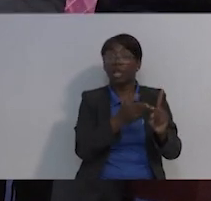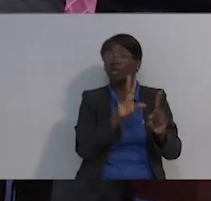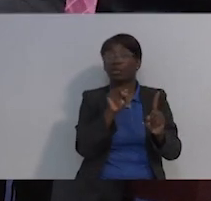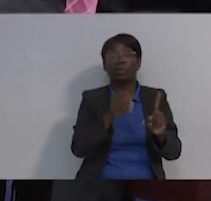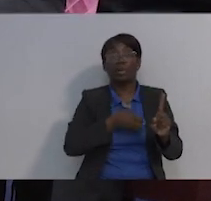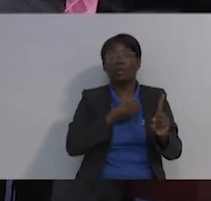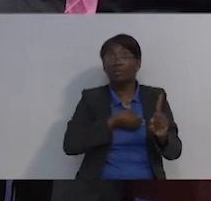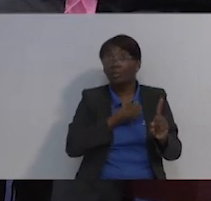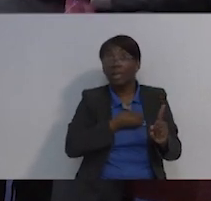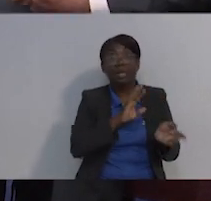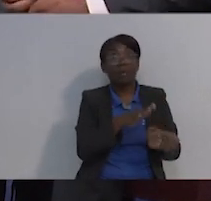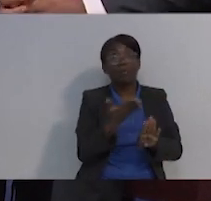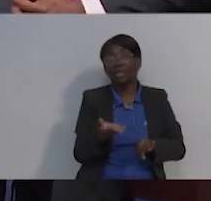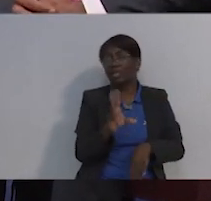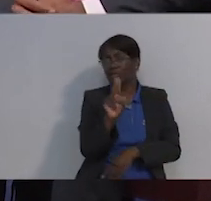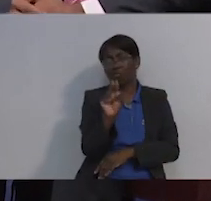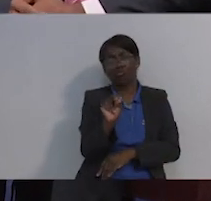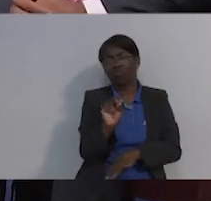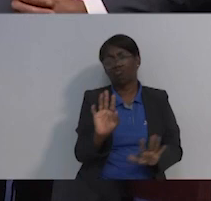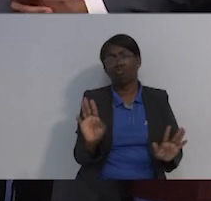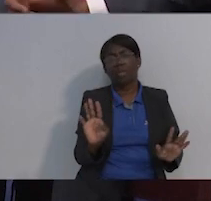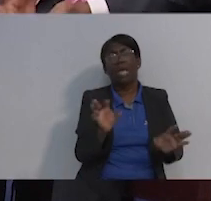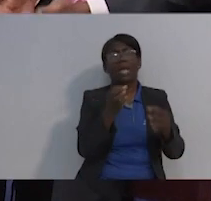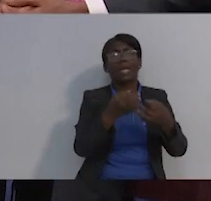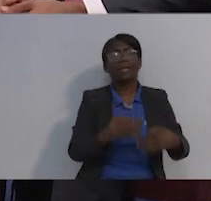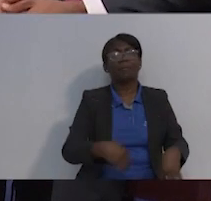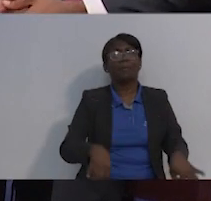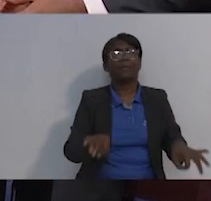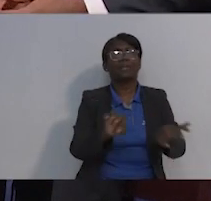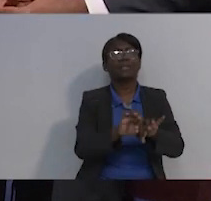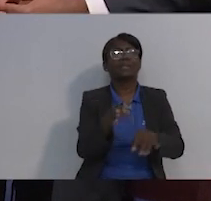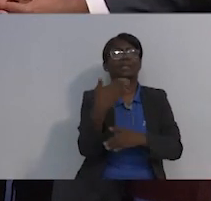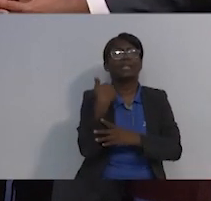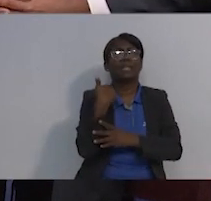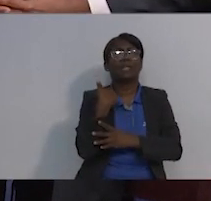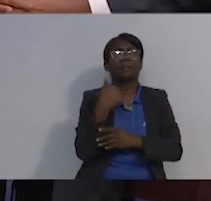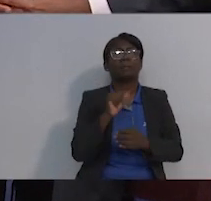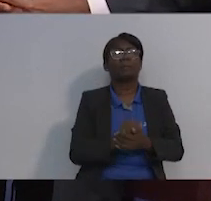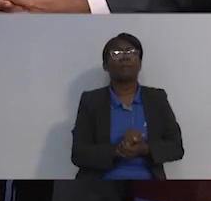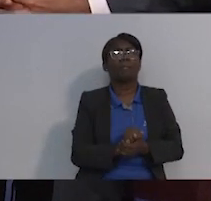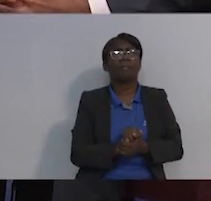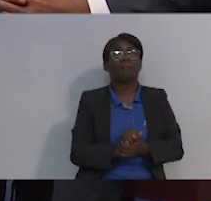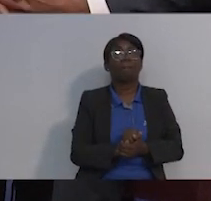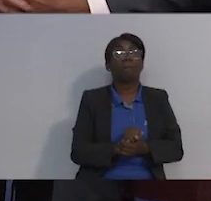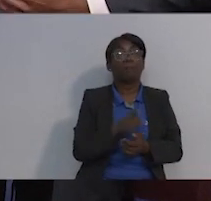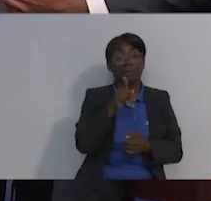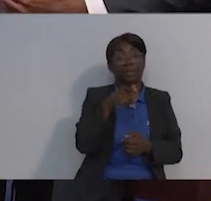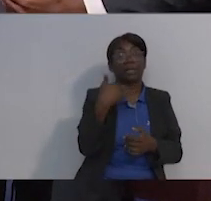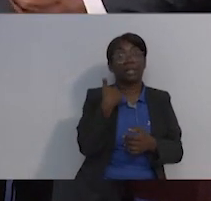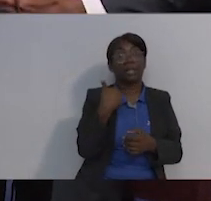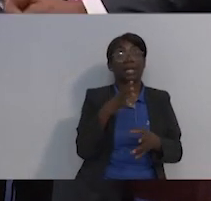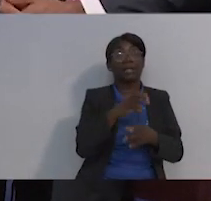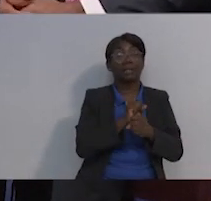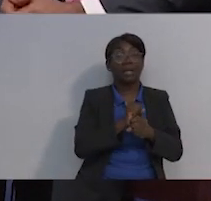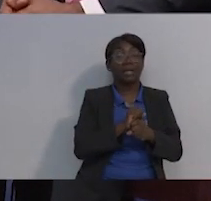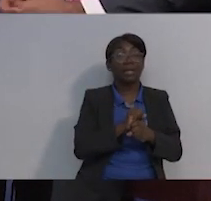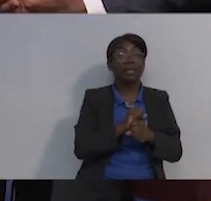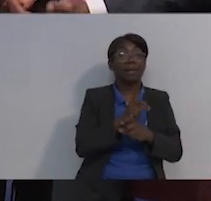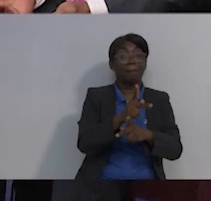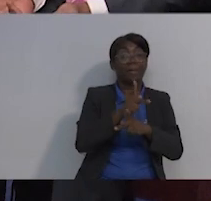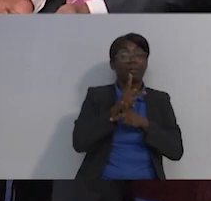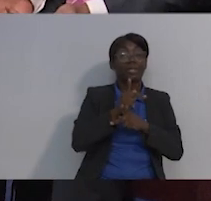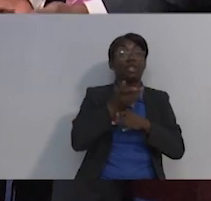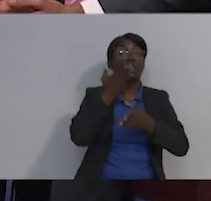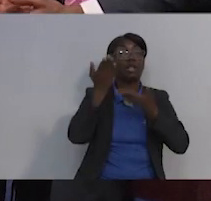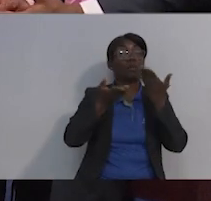lo que debe hacer uno con prevención y recomendaciones generales de salud, por sobre todo en el caso de mamas, que